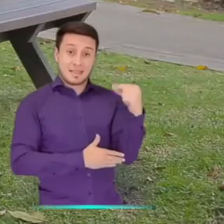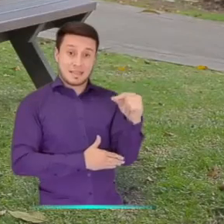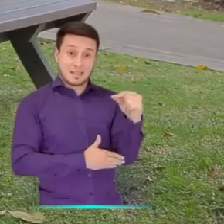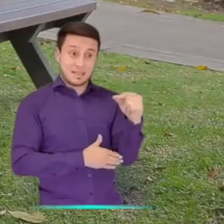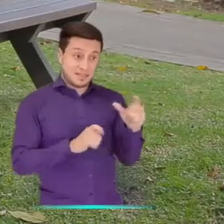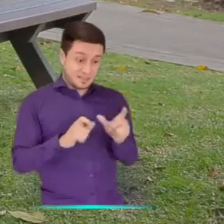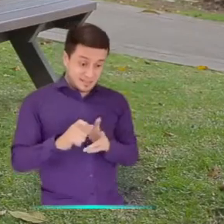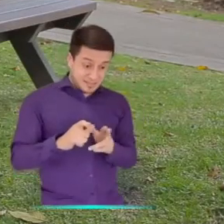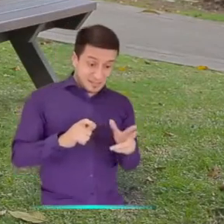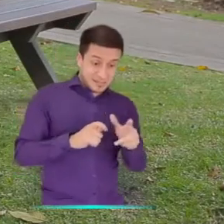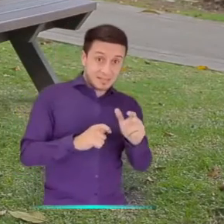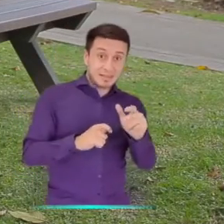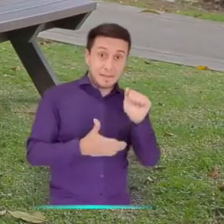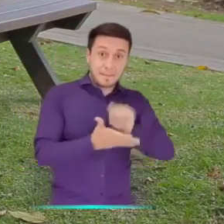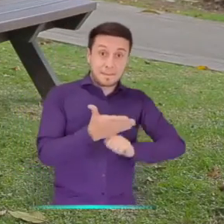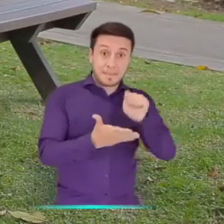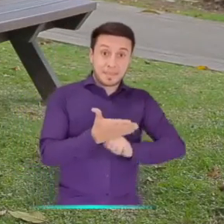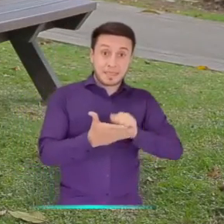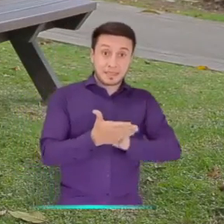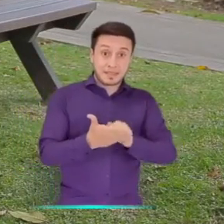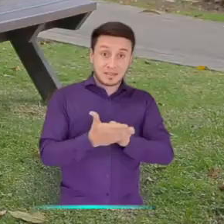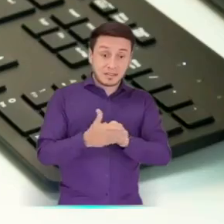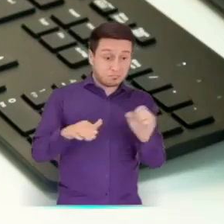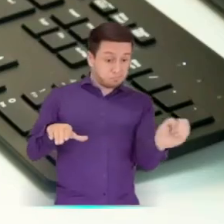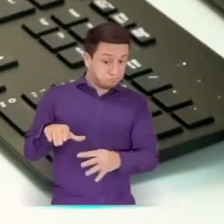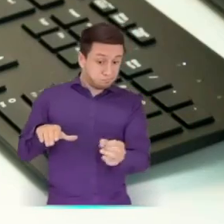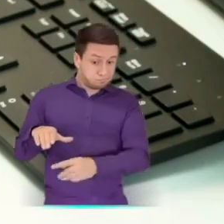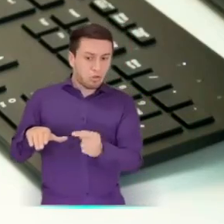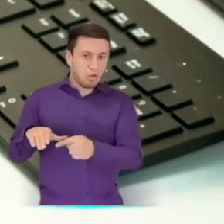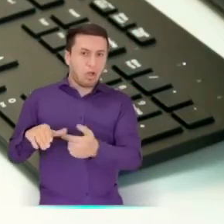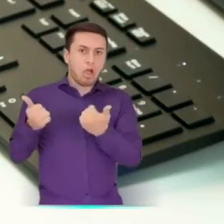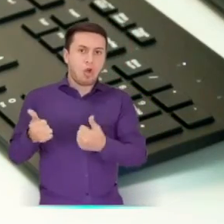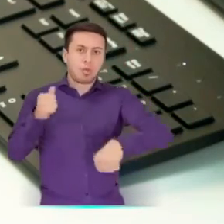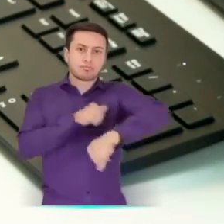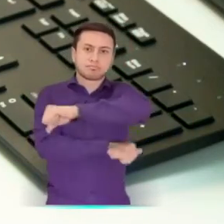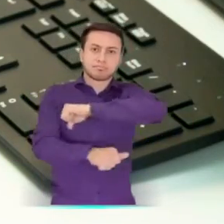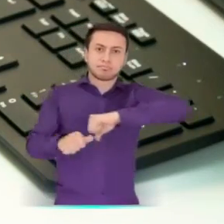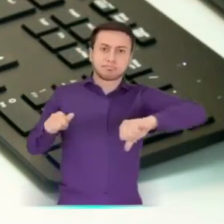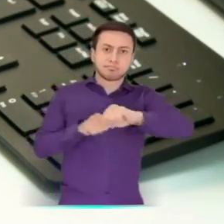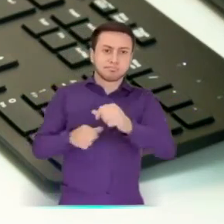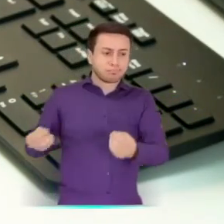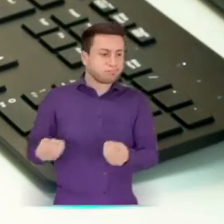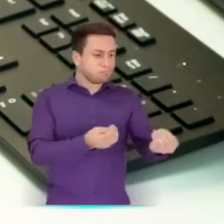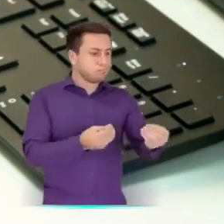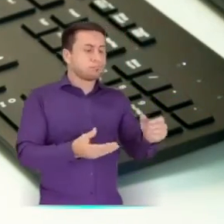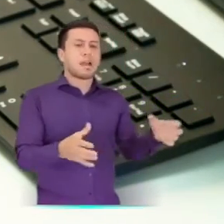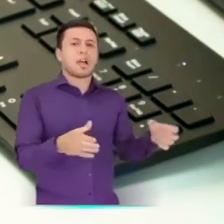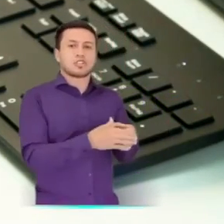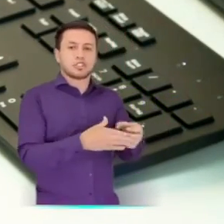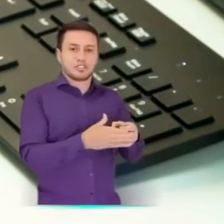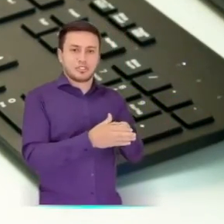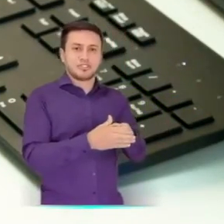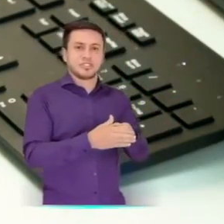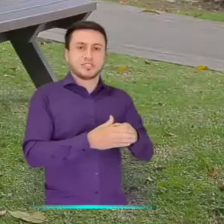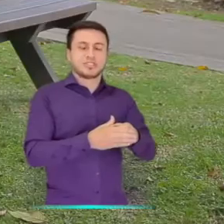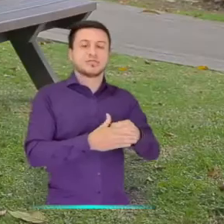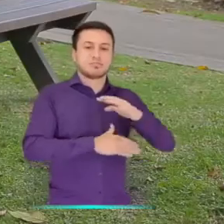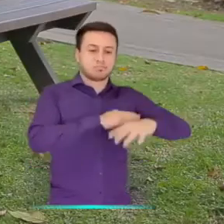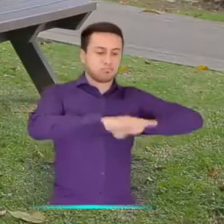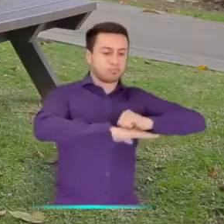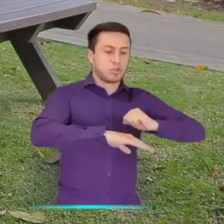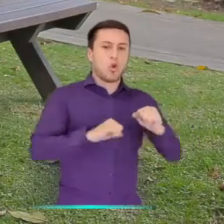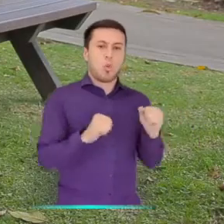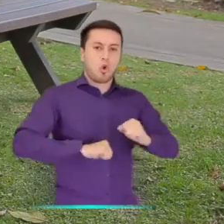plástica. La idea es que de ahora en adelante todos los residuos de las cédulas de policarbonato, que es la cédula digital, físico que dan de la cédula digital,